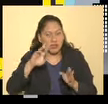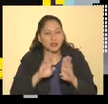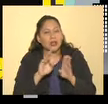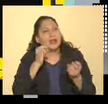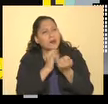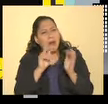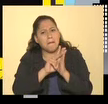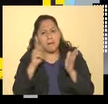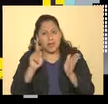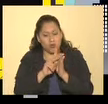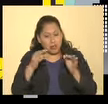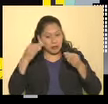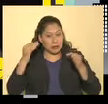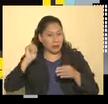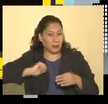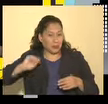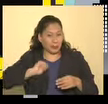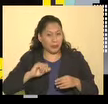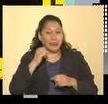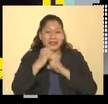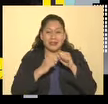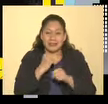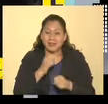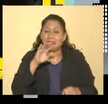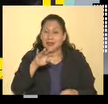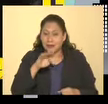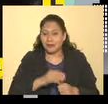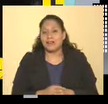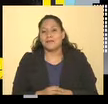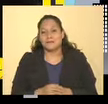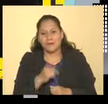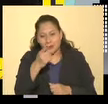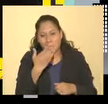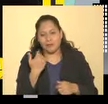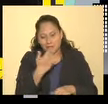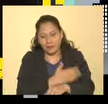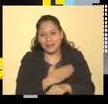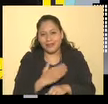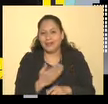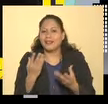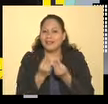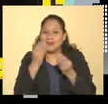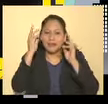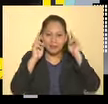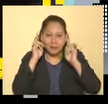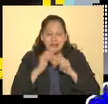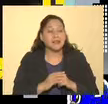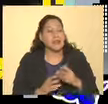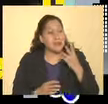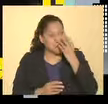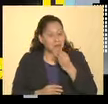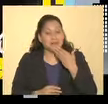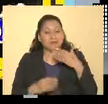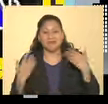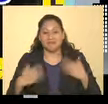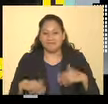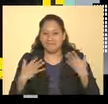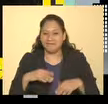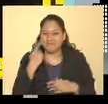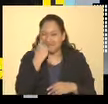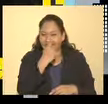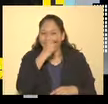periódicos del siglo XIX. Así que los invitamos a que nos acompañen y que nos visiten. Está padre, ¿no? Ay, ay, ay,